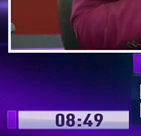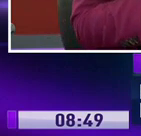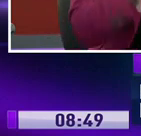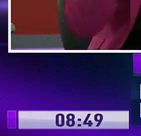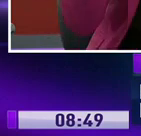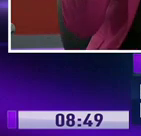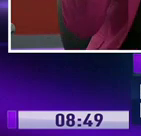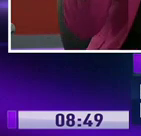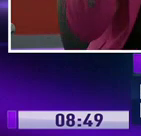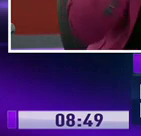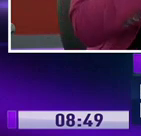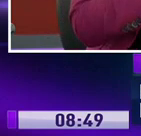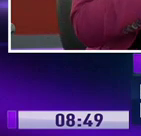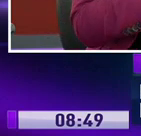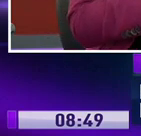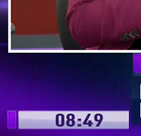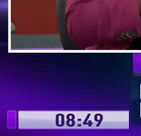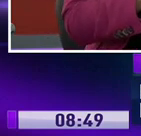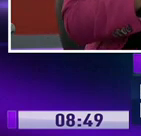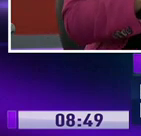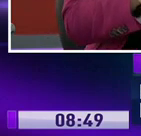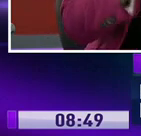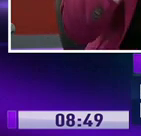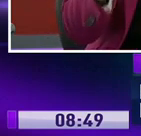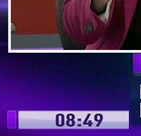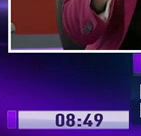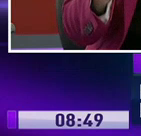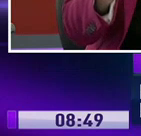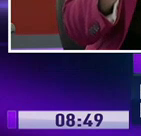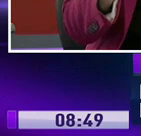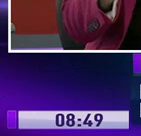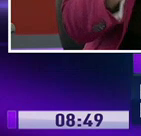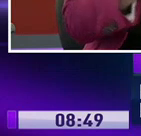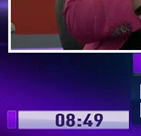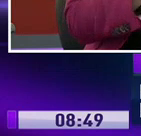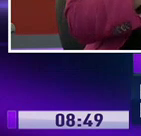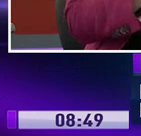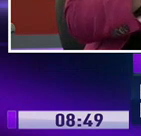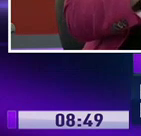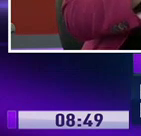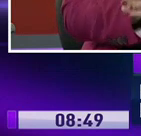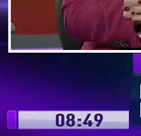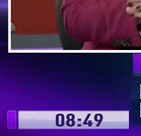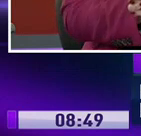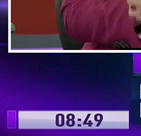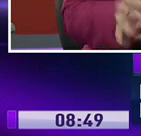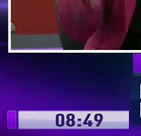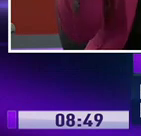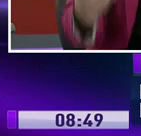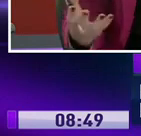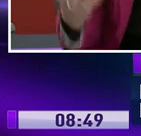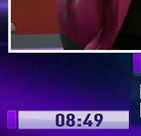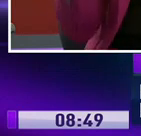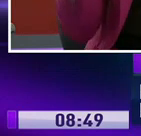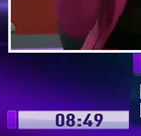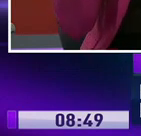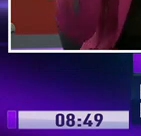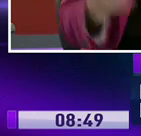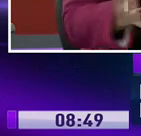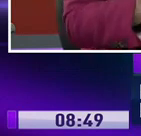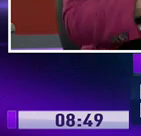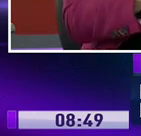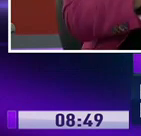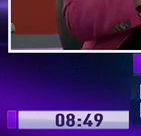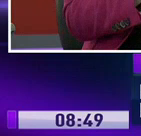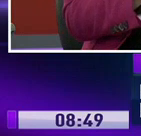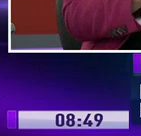manejo de los cadáveres, doctor? ¿Cómo se va a enterrar a quienes han fallecido con COVID? Hay denuncias de la población, todavía